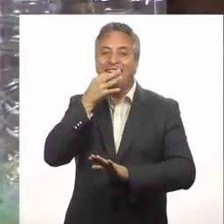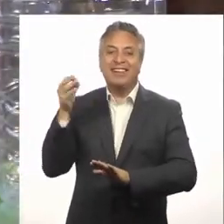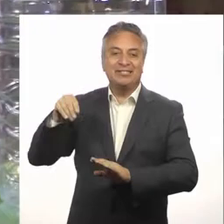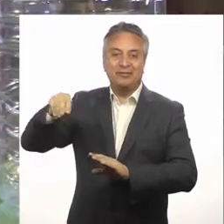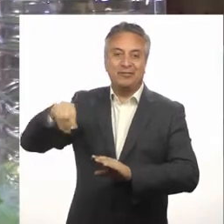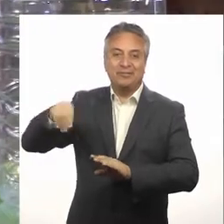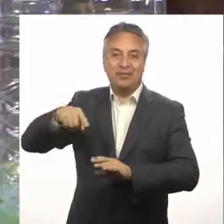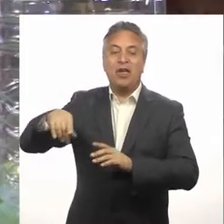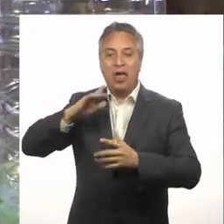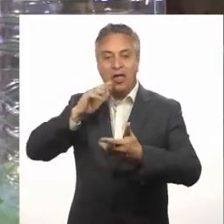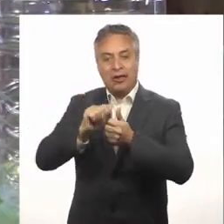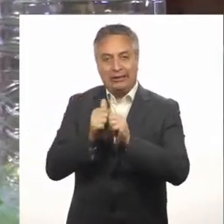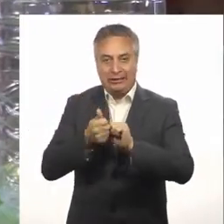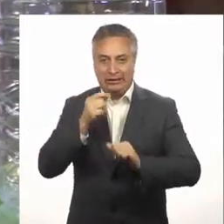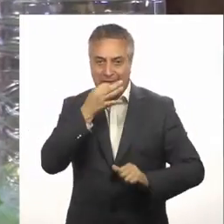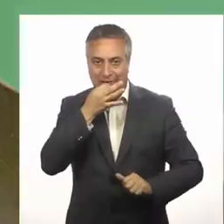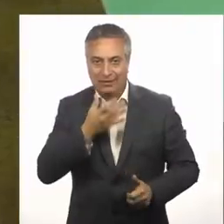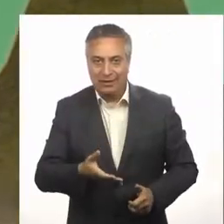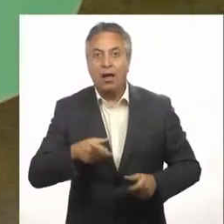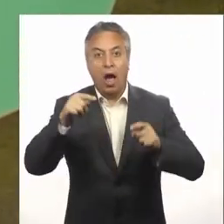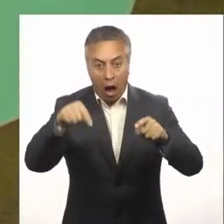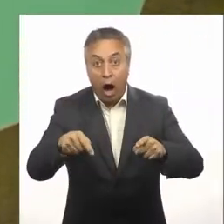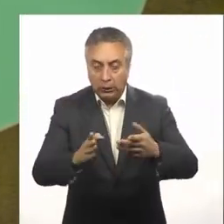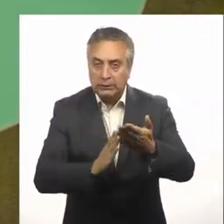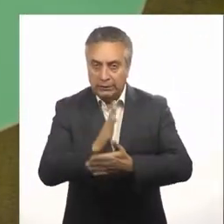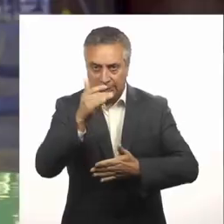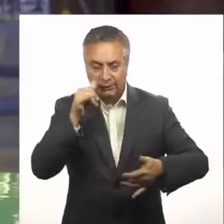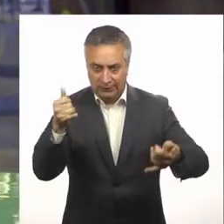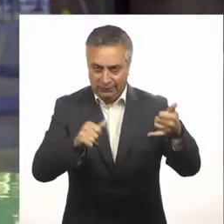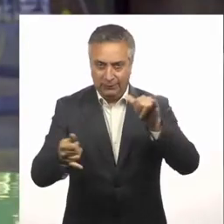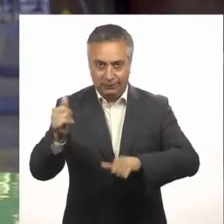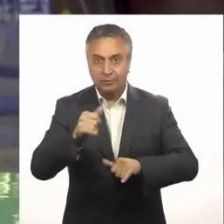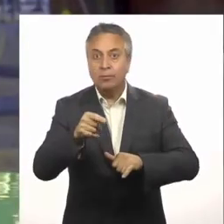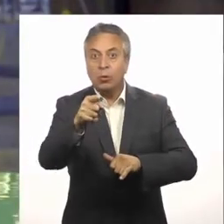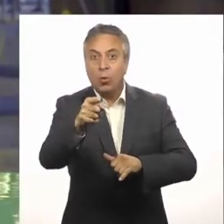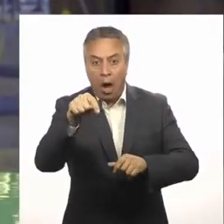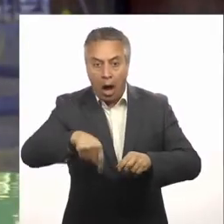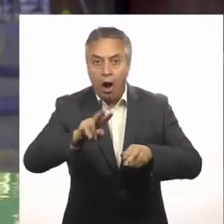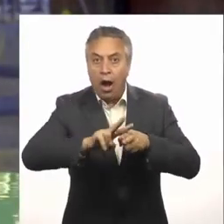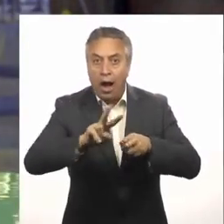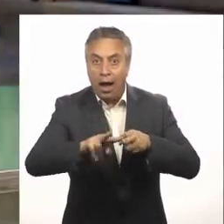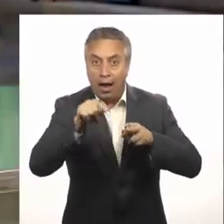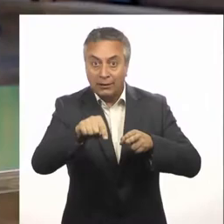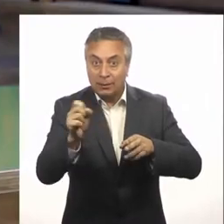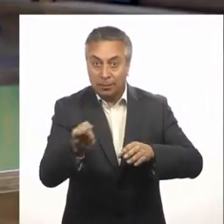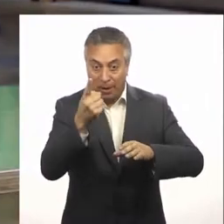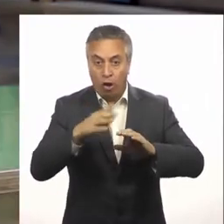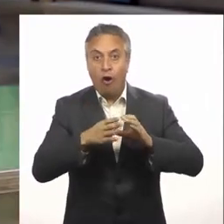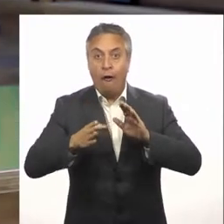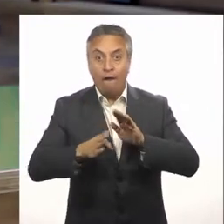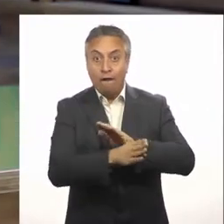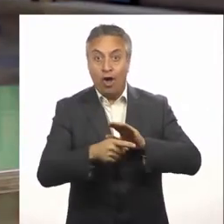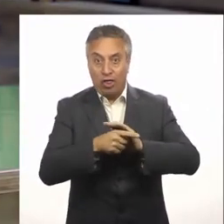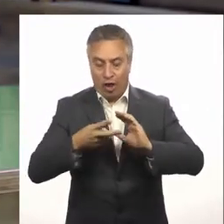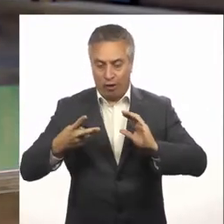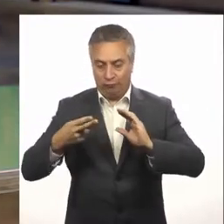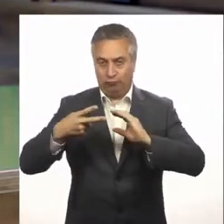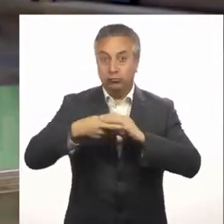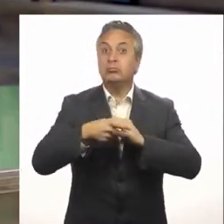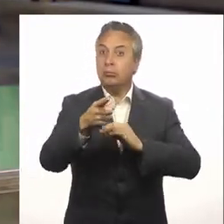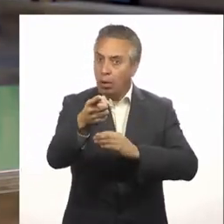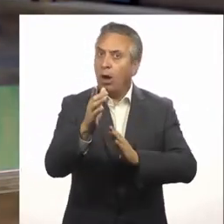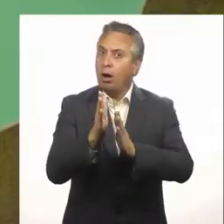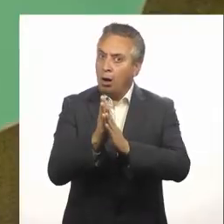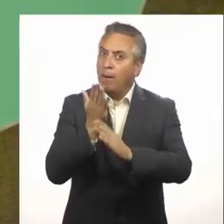Ahora sí, podemos empezar a experimentar. Lo primero que debes hacer es cortar el fondo de la botella. Para esto, pide la ayuda a un